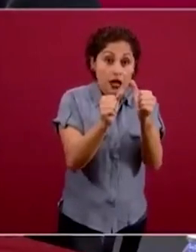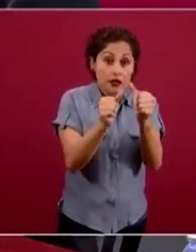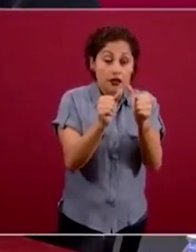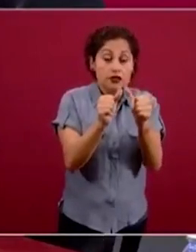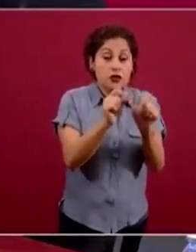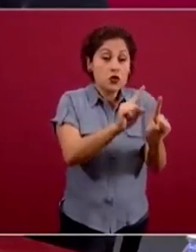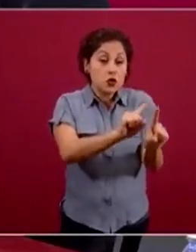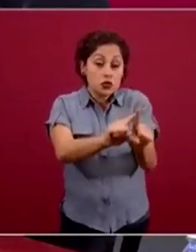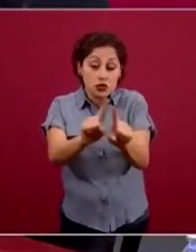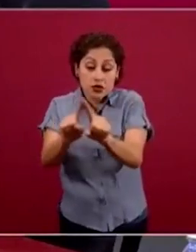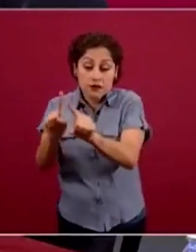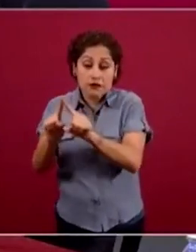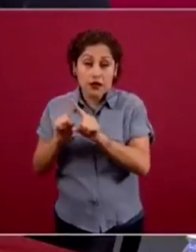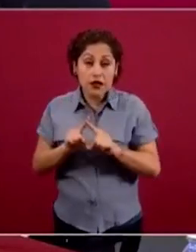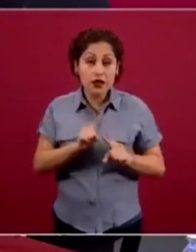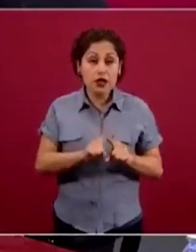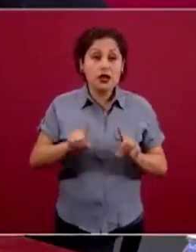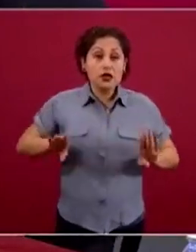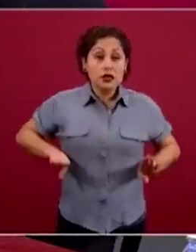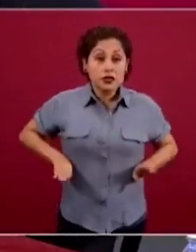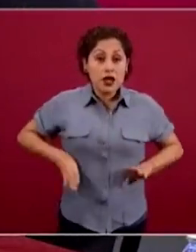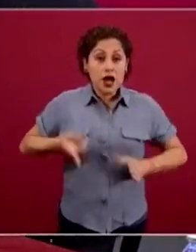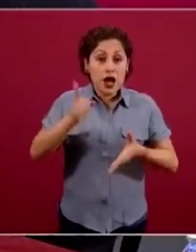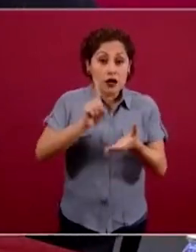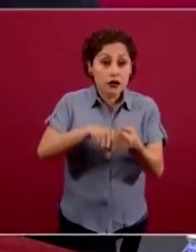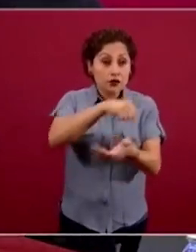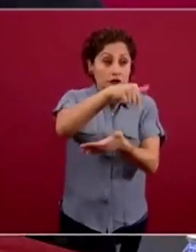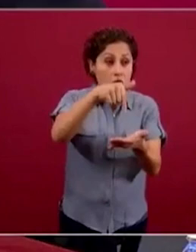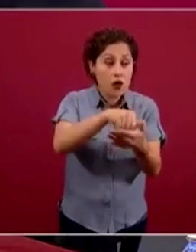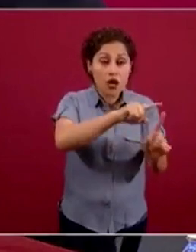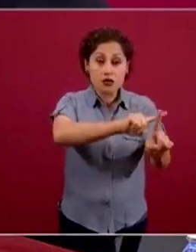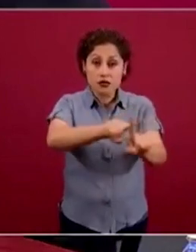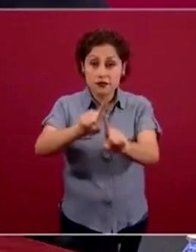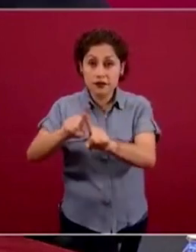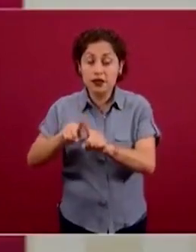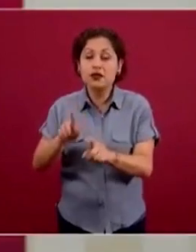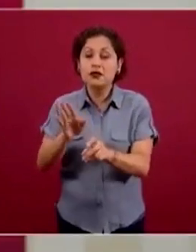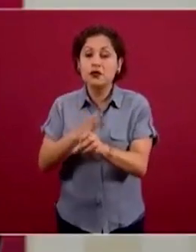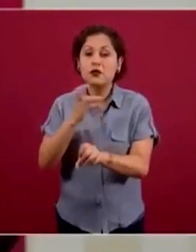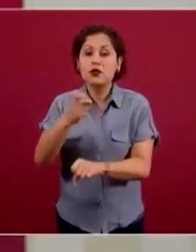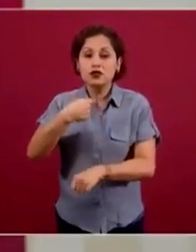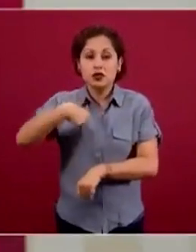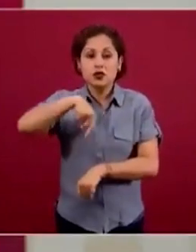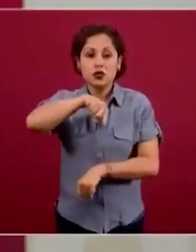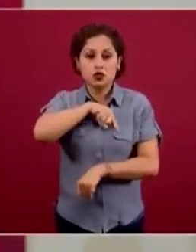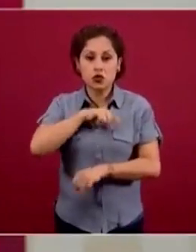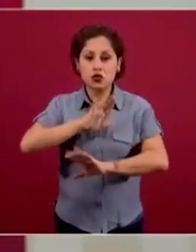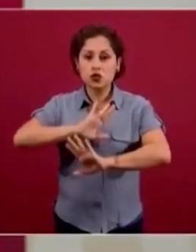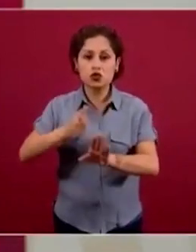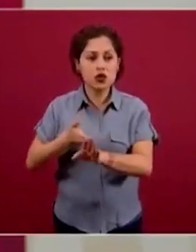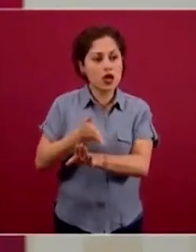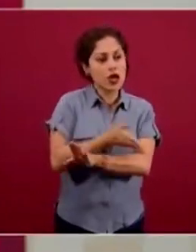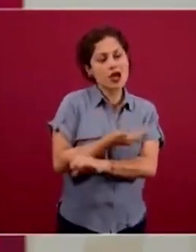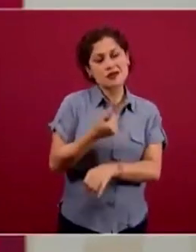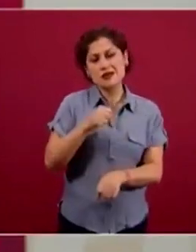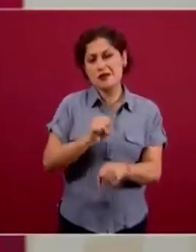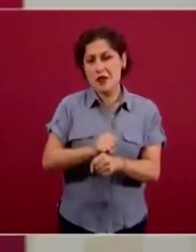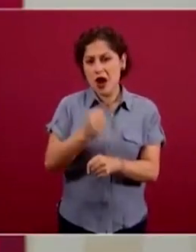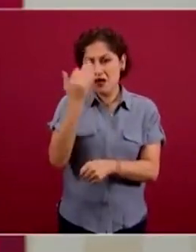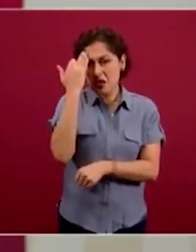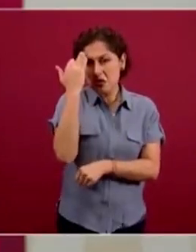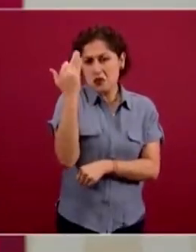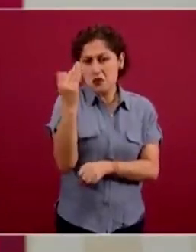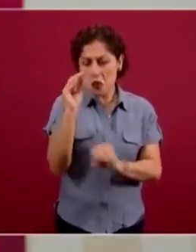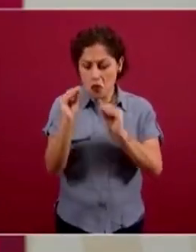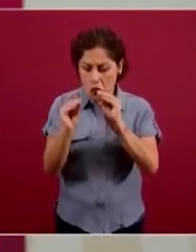en todos y cada uno de los aspectos y por eso llevamos semanas trabajando en esta guía, se presentó ya hace varias semanas,